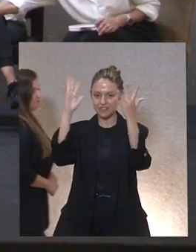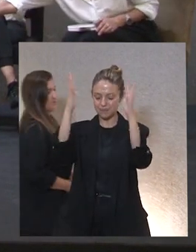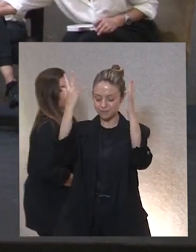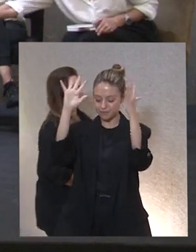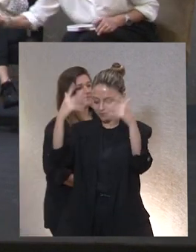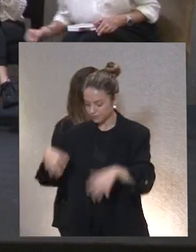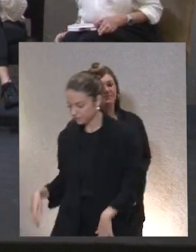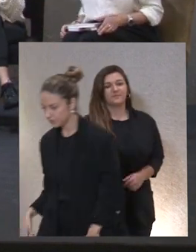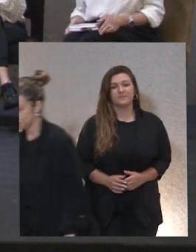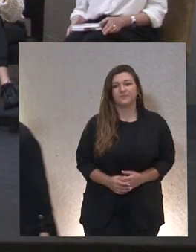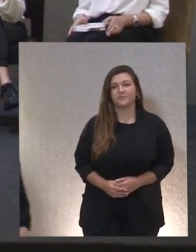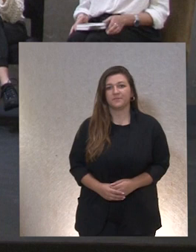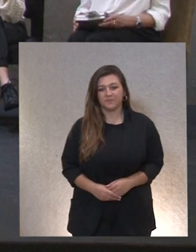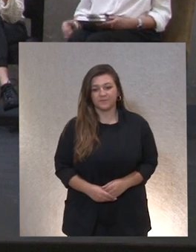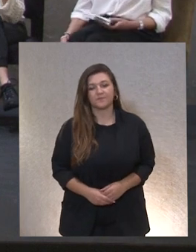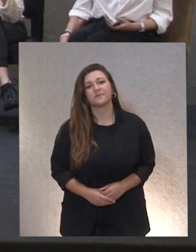cinco minutos